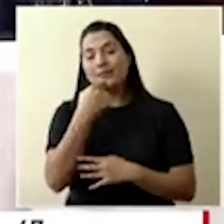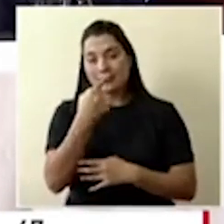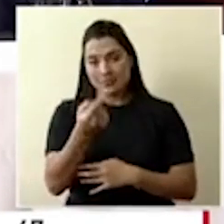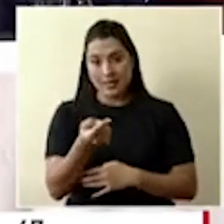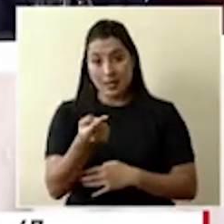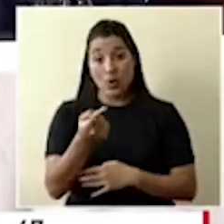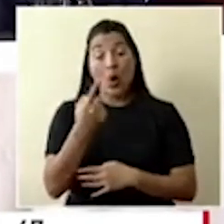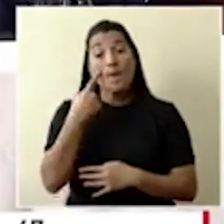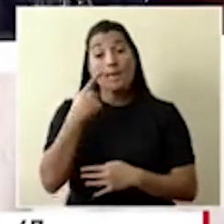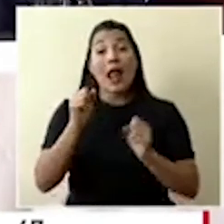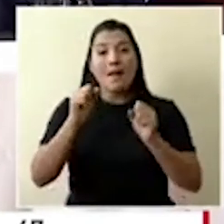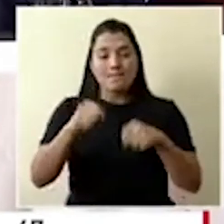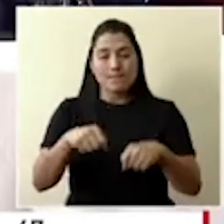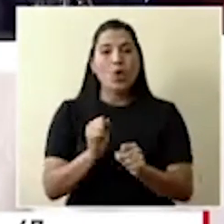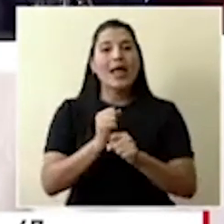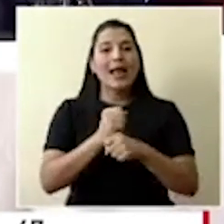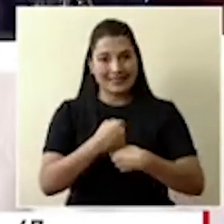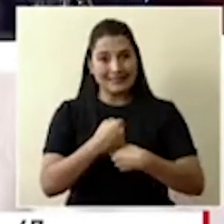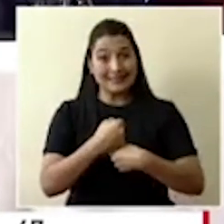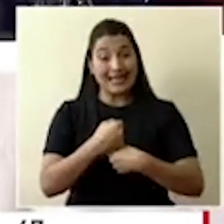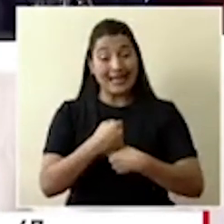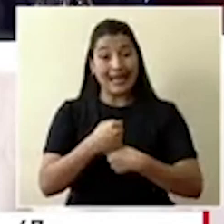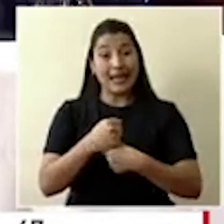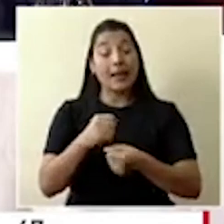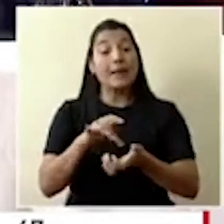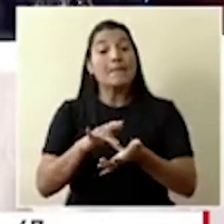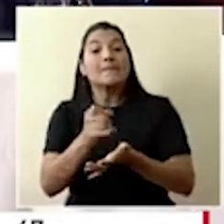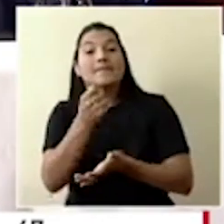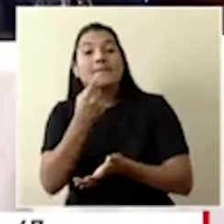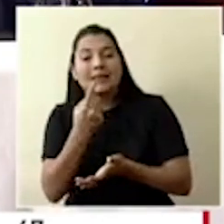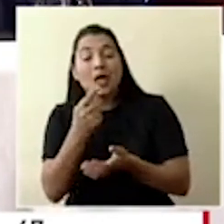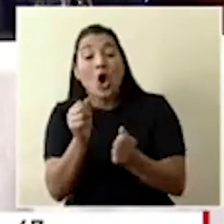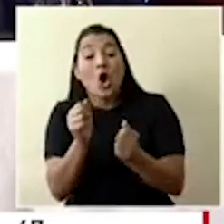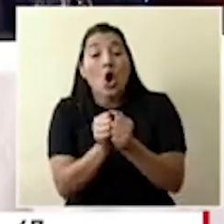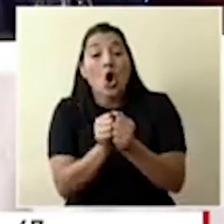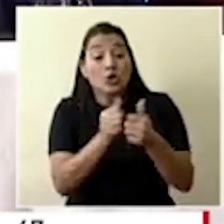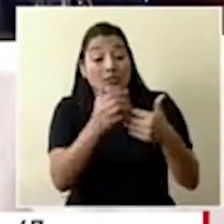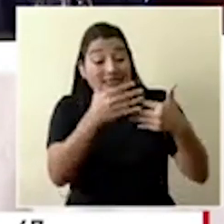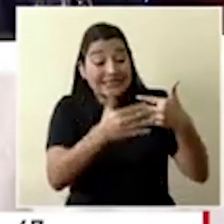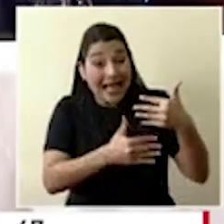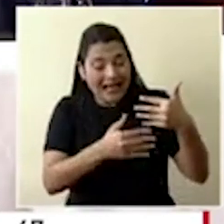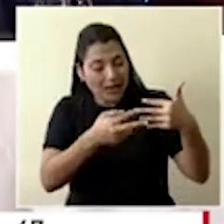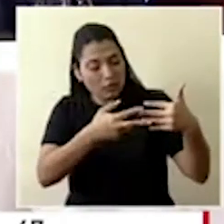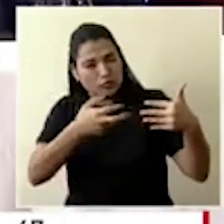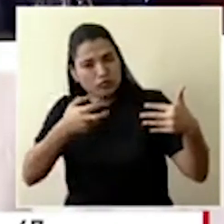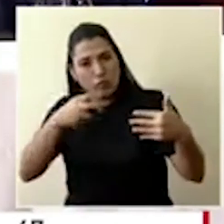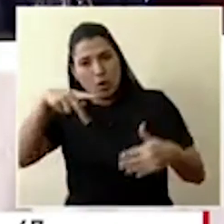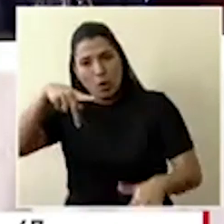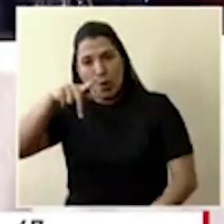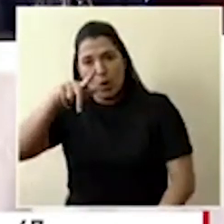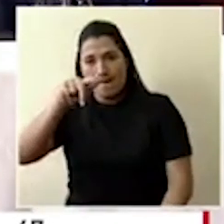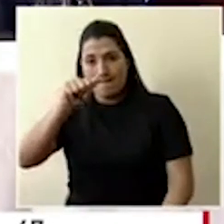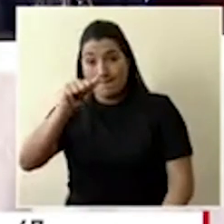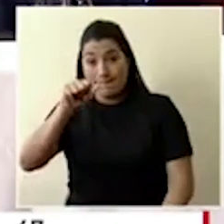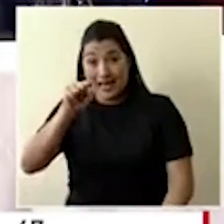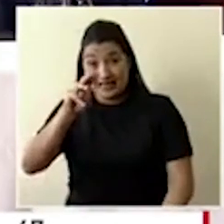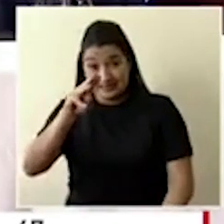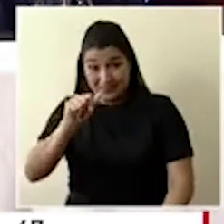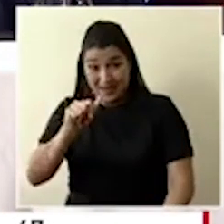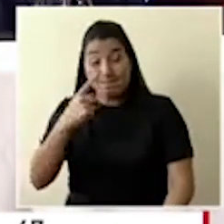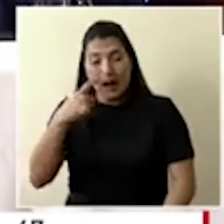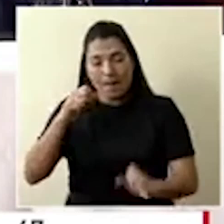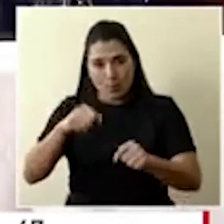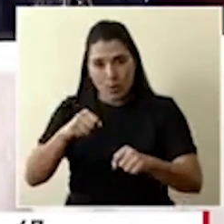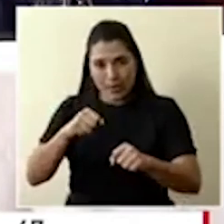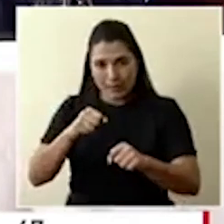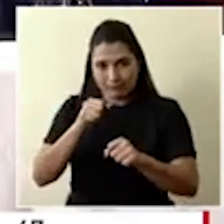generar el suelo convalesciente con el plasma de personas recuperadas, se necesitaban entre 25 y 50 de ellas para que donaran sangre y que los iban